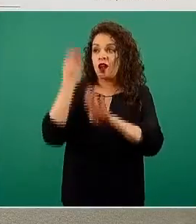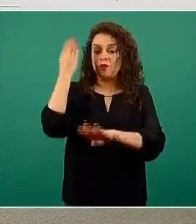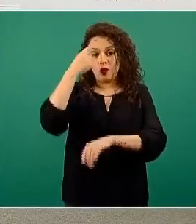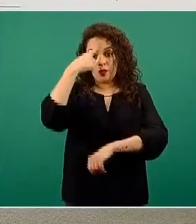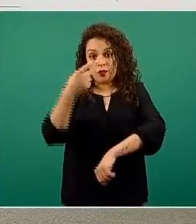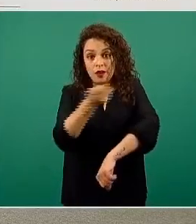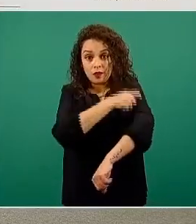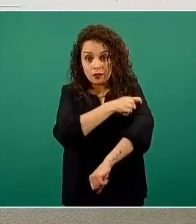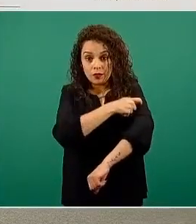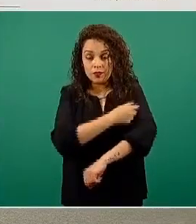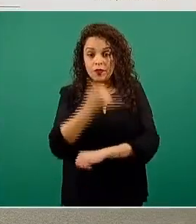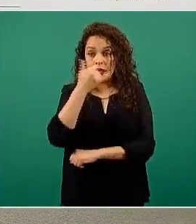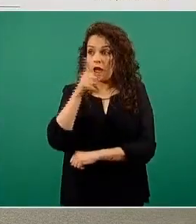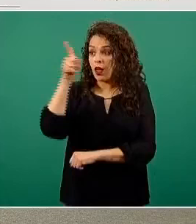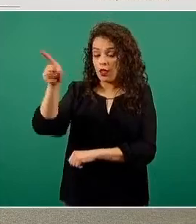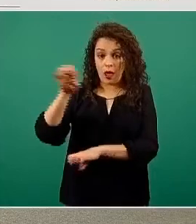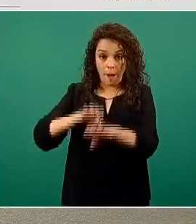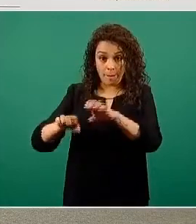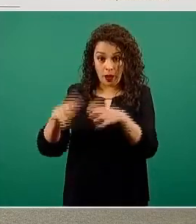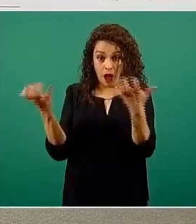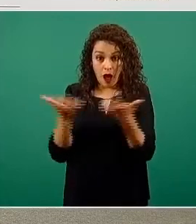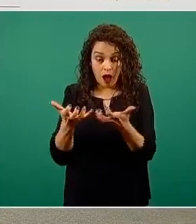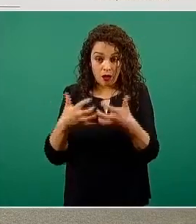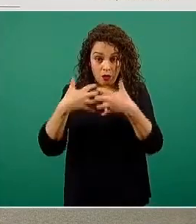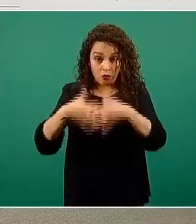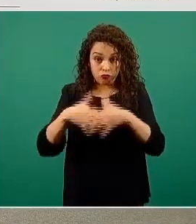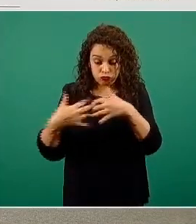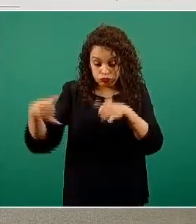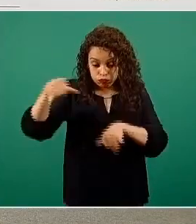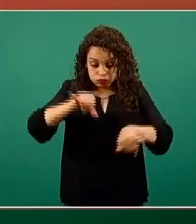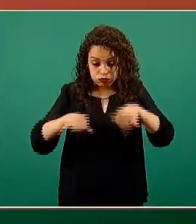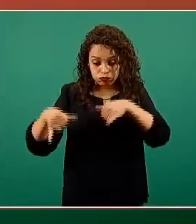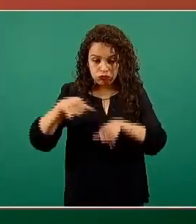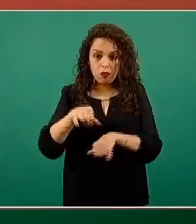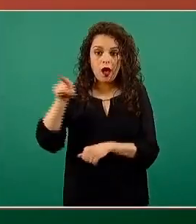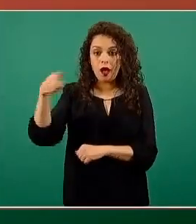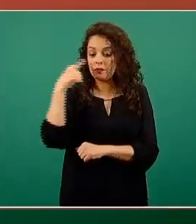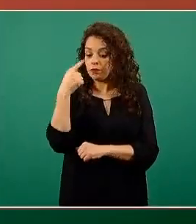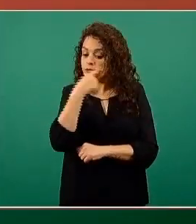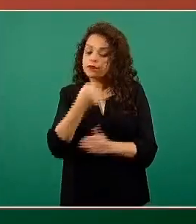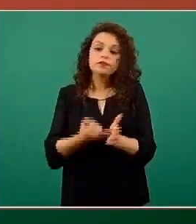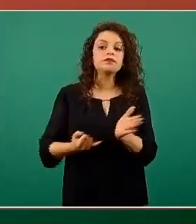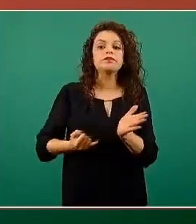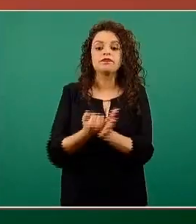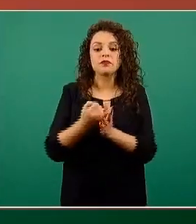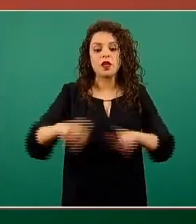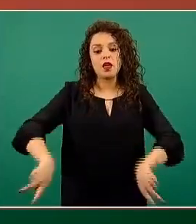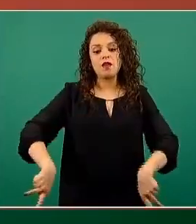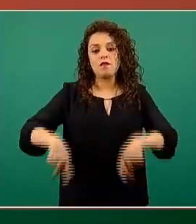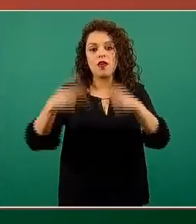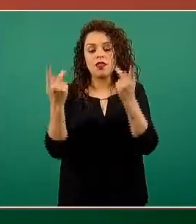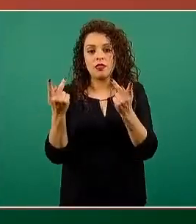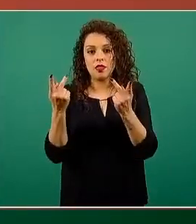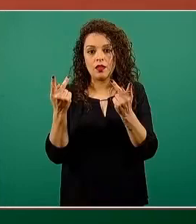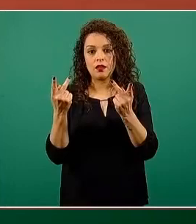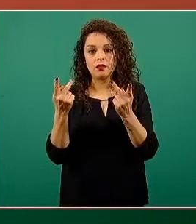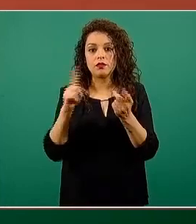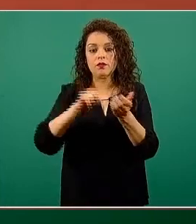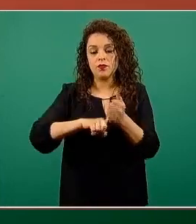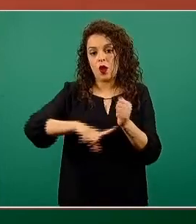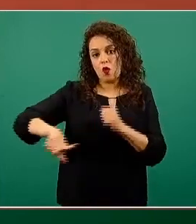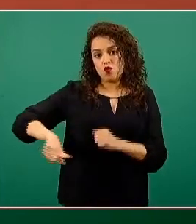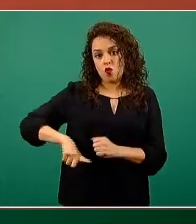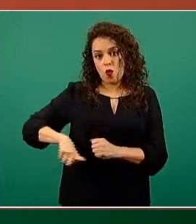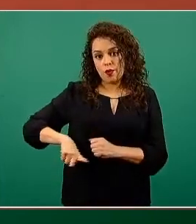los productores de vacunas han decidido que van a vender vacunas a entidades nacionales, a gobiernos